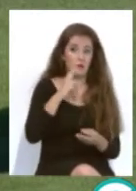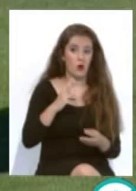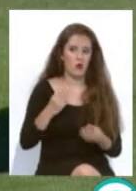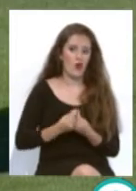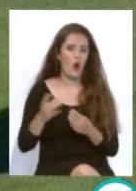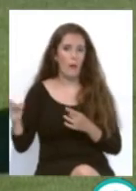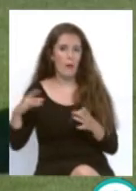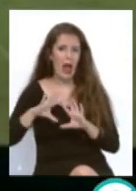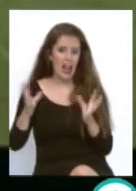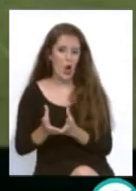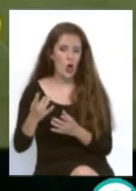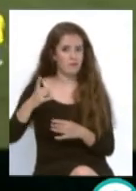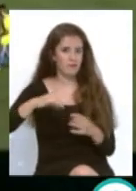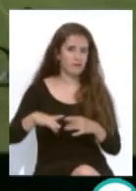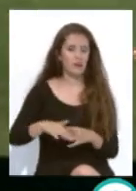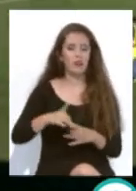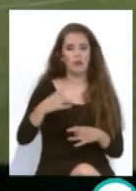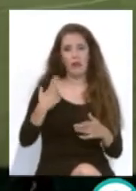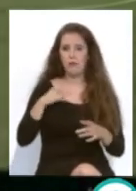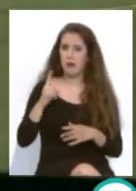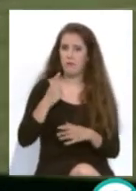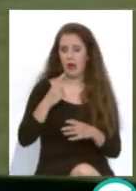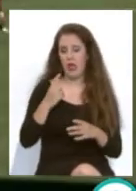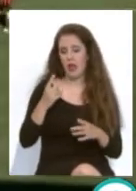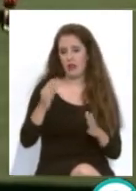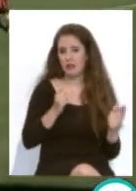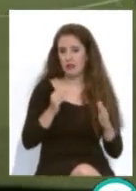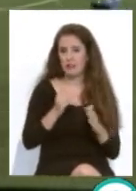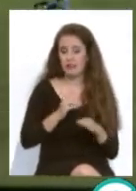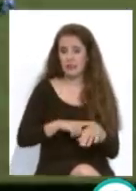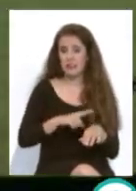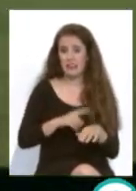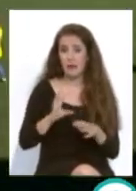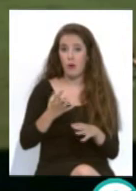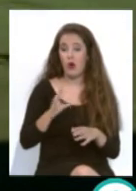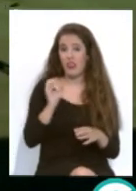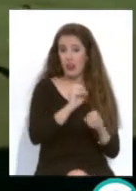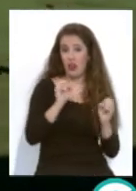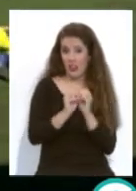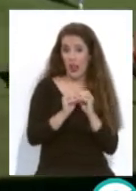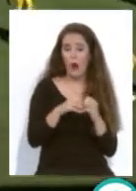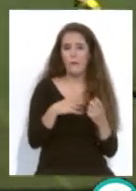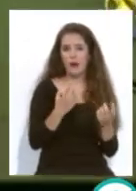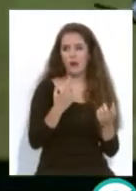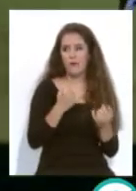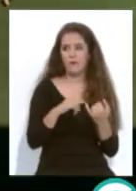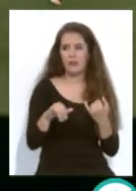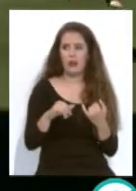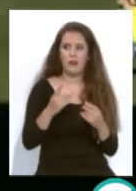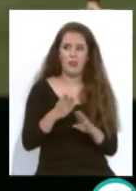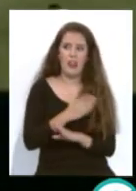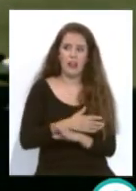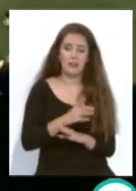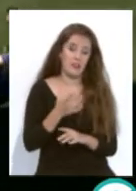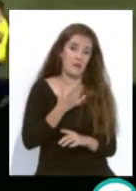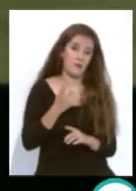balón en sus botas y yo creo que un primer tiempo que fue 0-0, pero que debería de haber ido ya el Cádiz B por delante en el marcador. Después